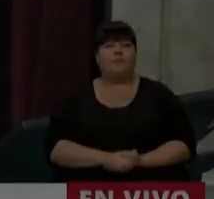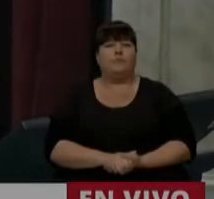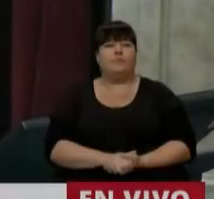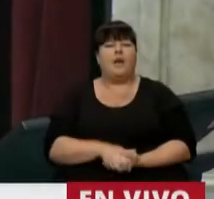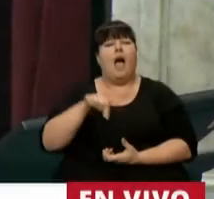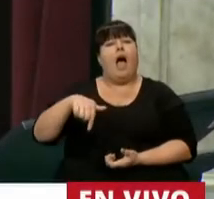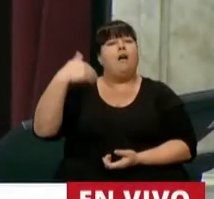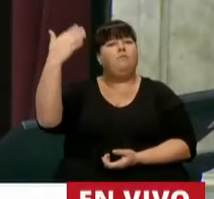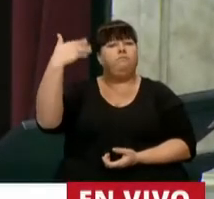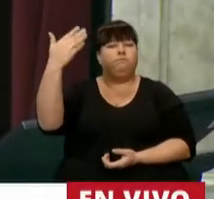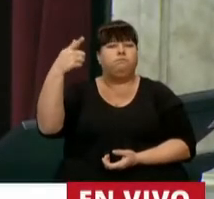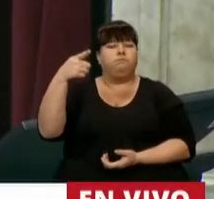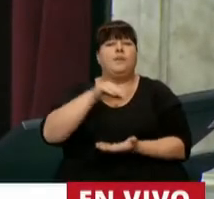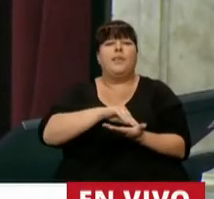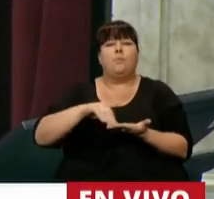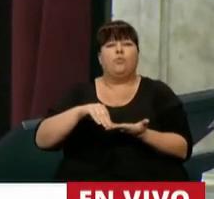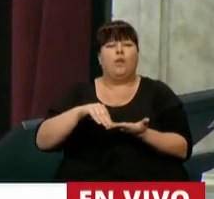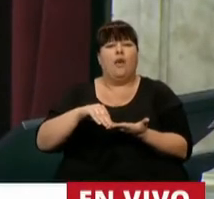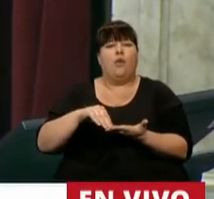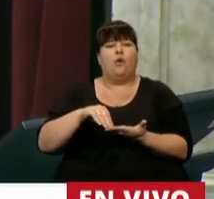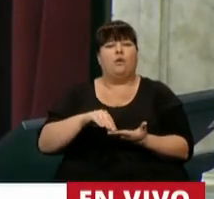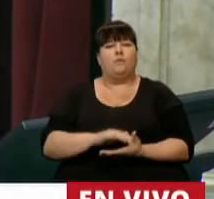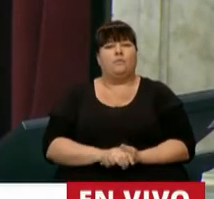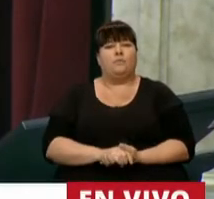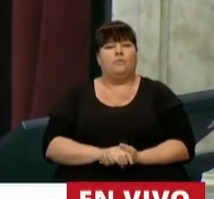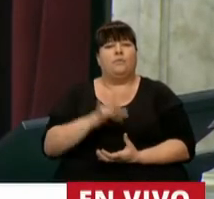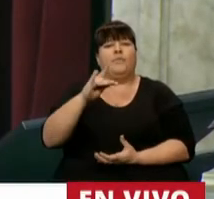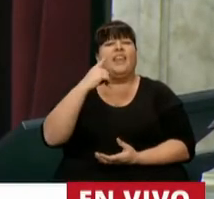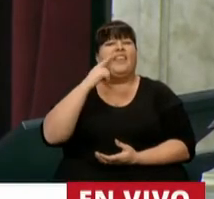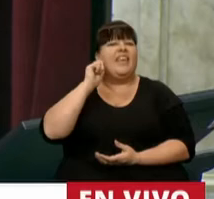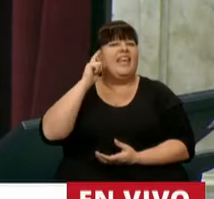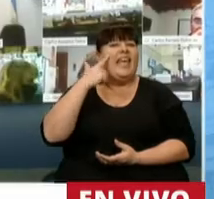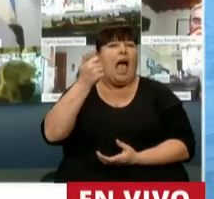Tiene la palabra el diputado Luis Di Giacomo.